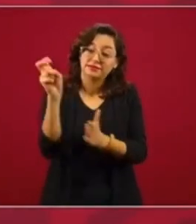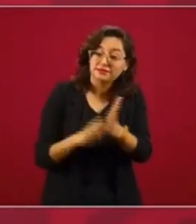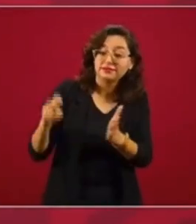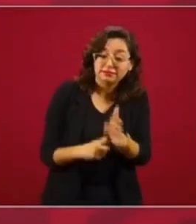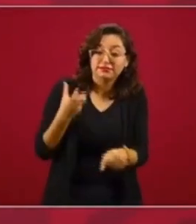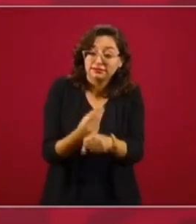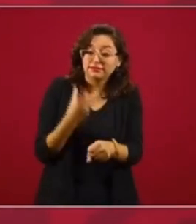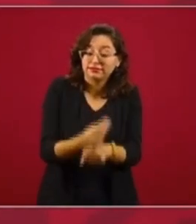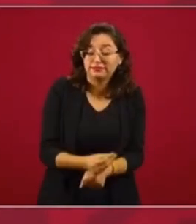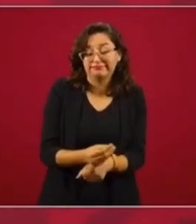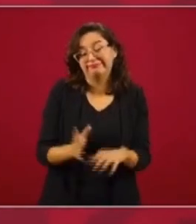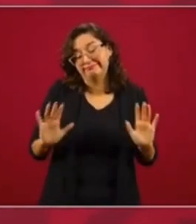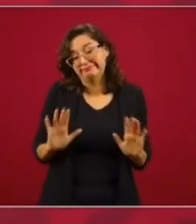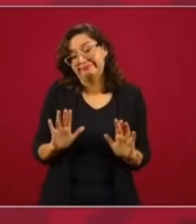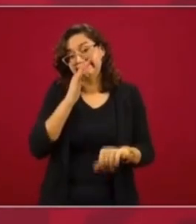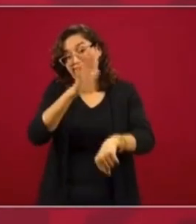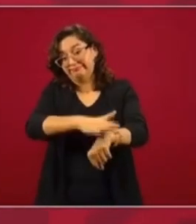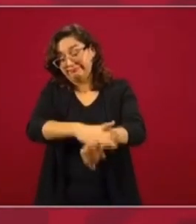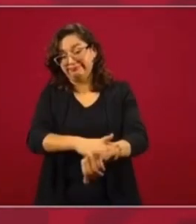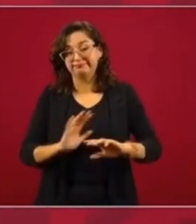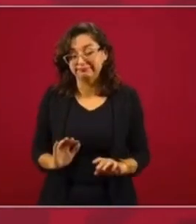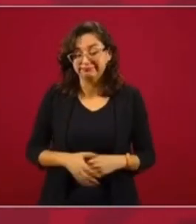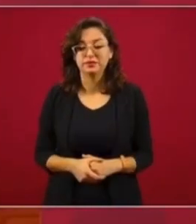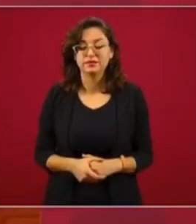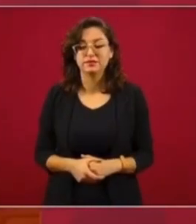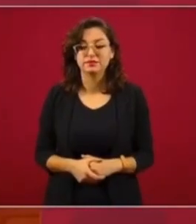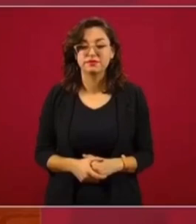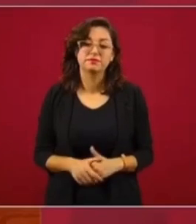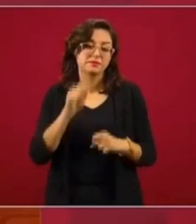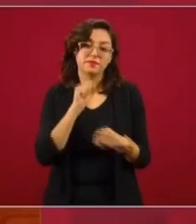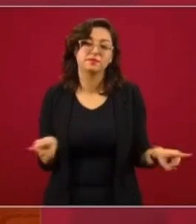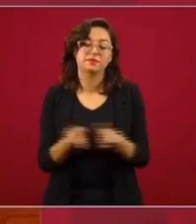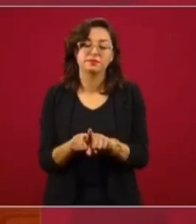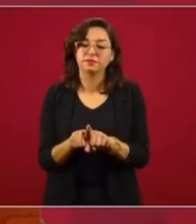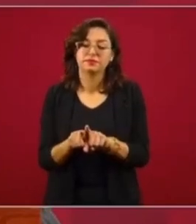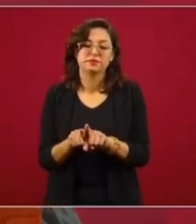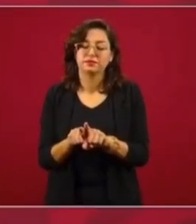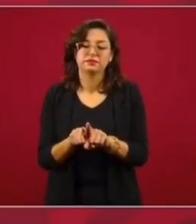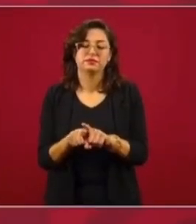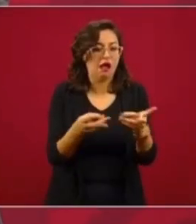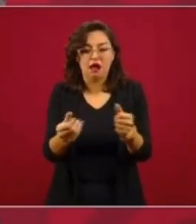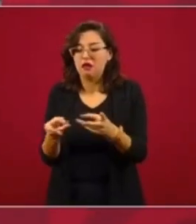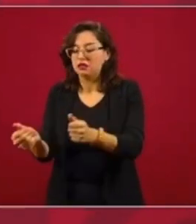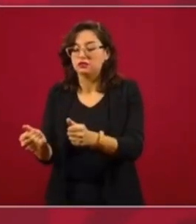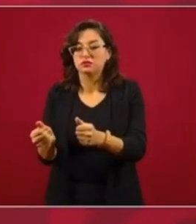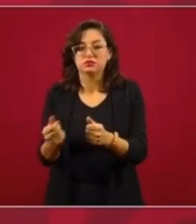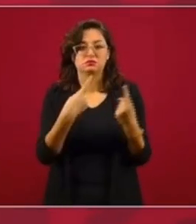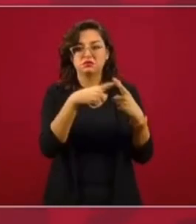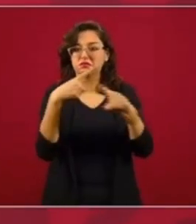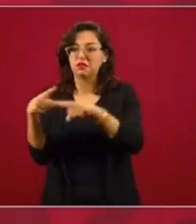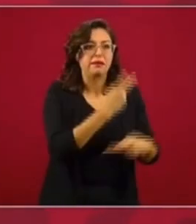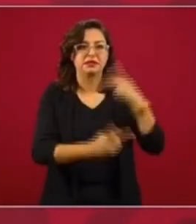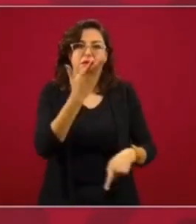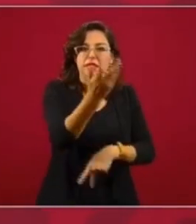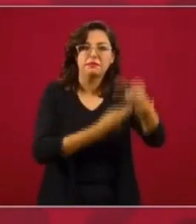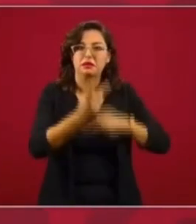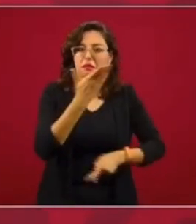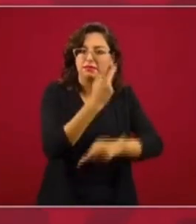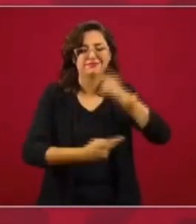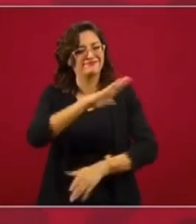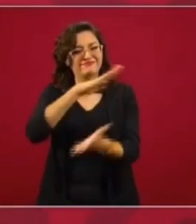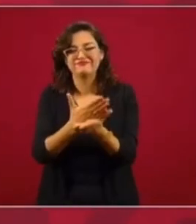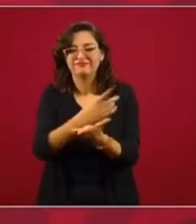tomarse en cuenta. Lo mismo en todo lo que tiene que ver con los gastos. Que los estados no se siguen endeudando. Que